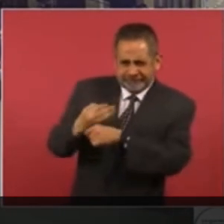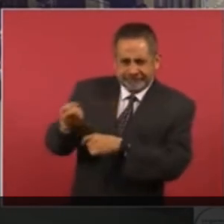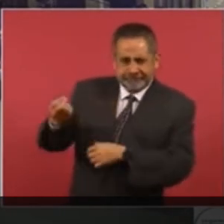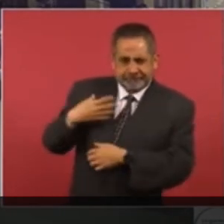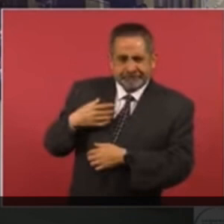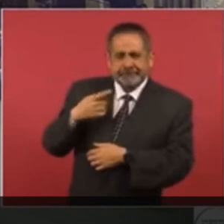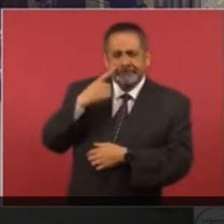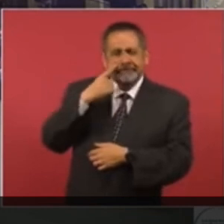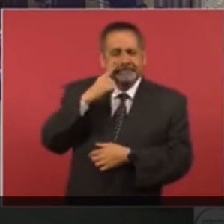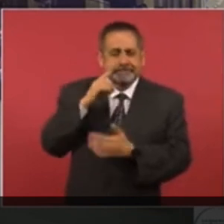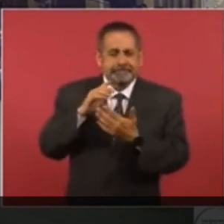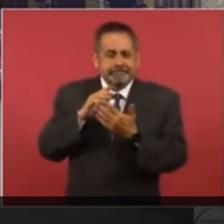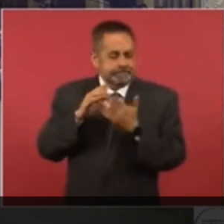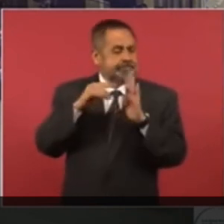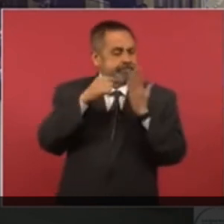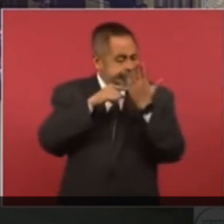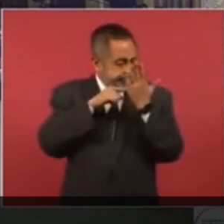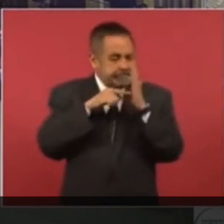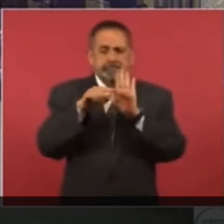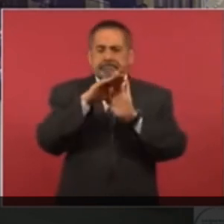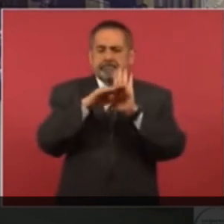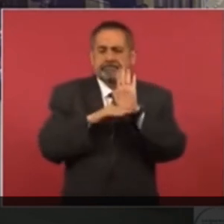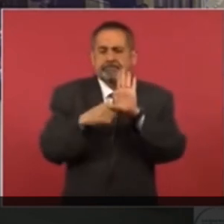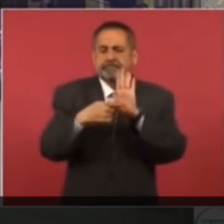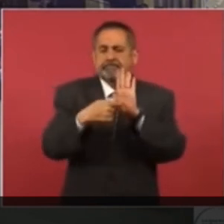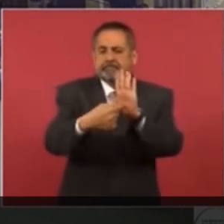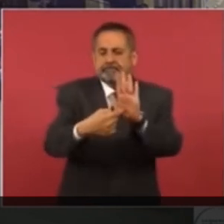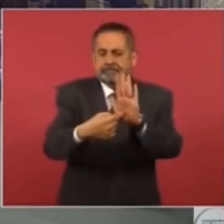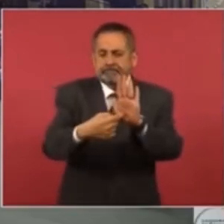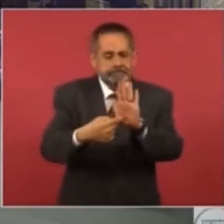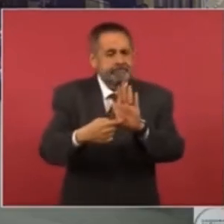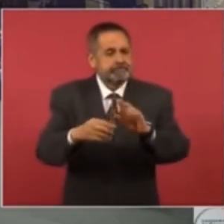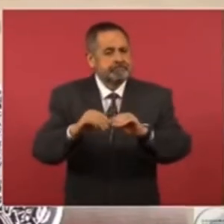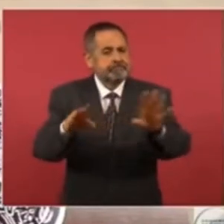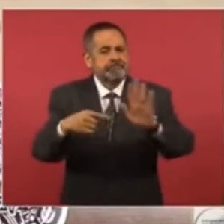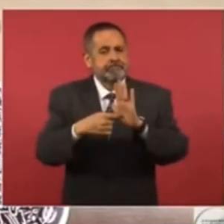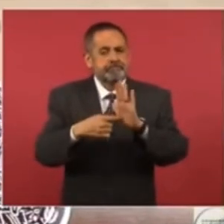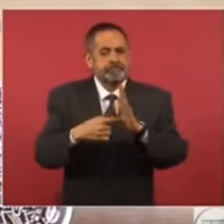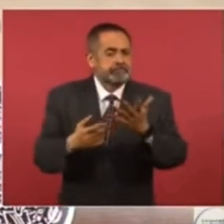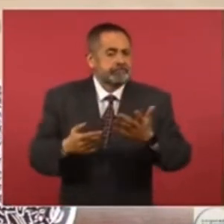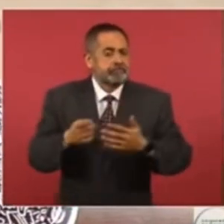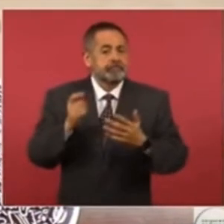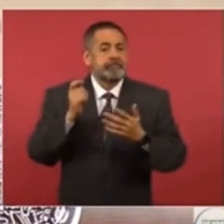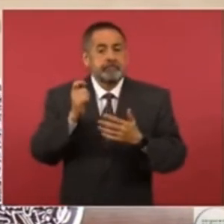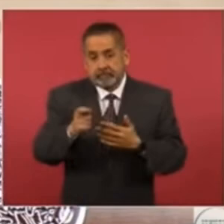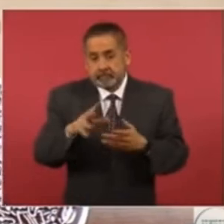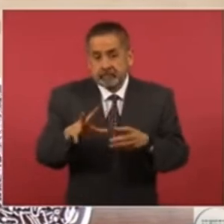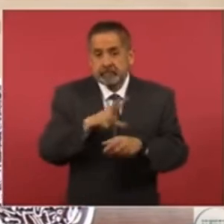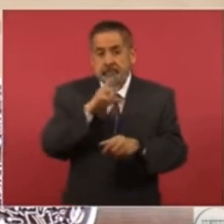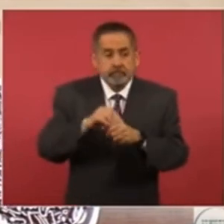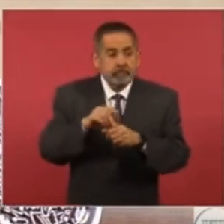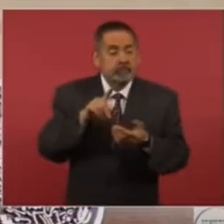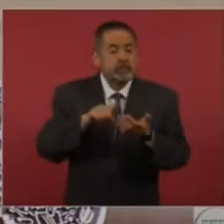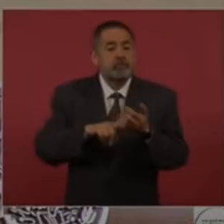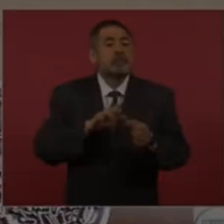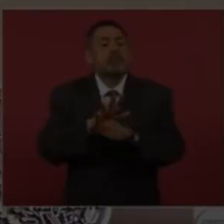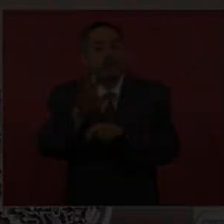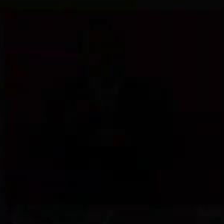el informe, porque ahí están incluso los municipios.